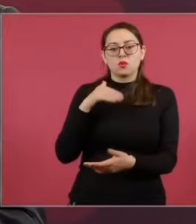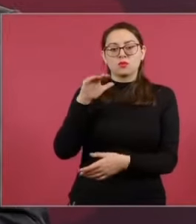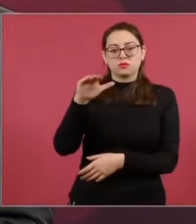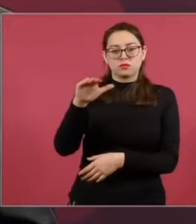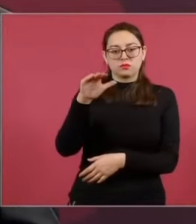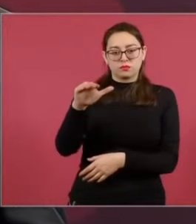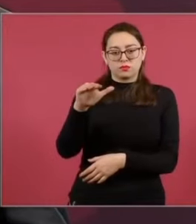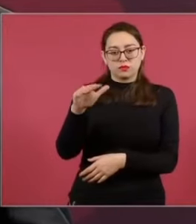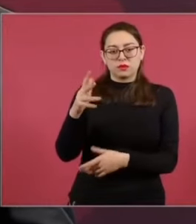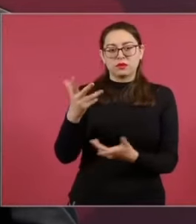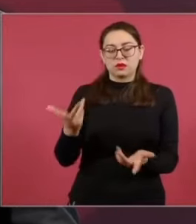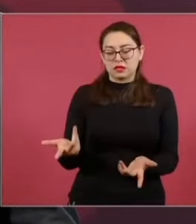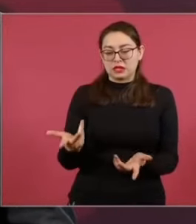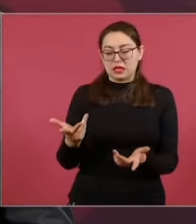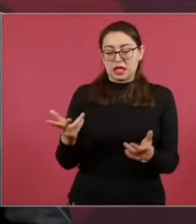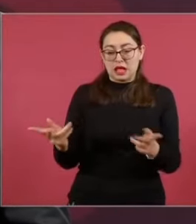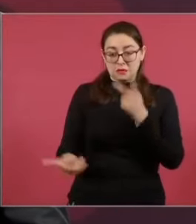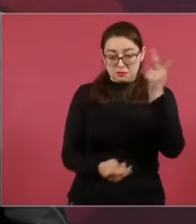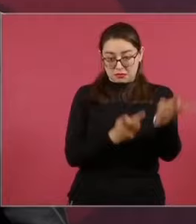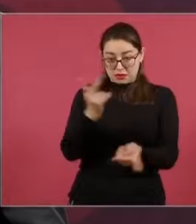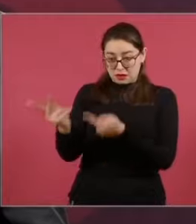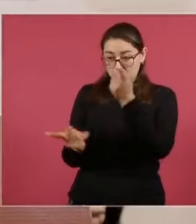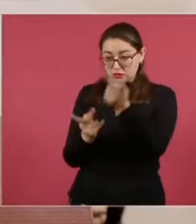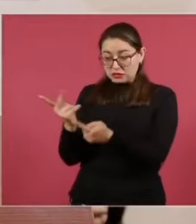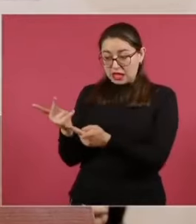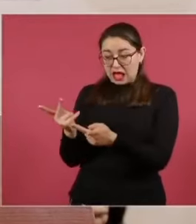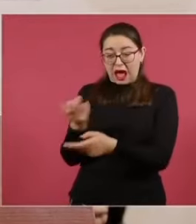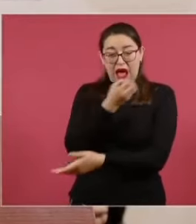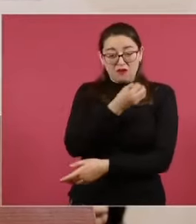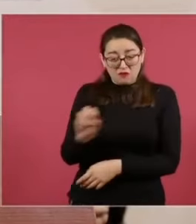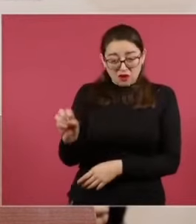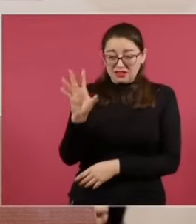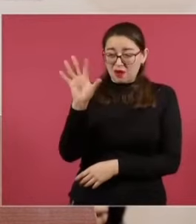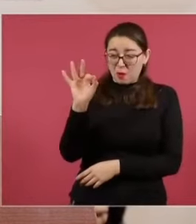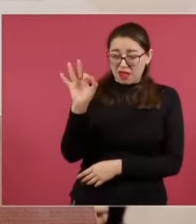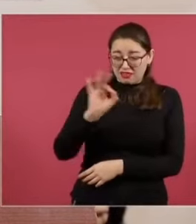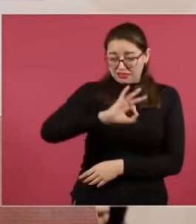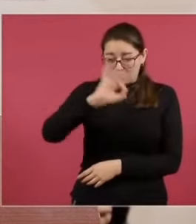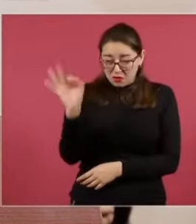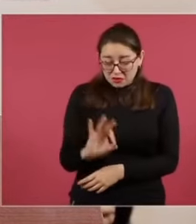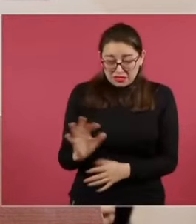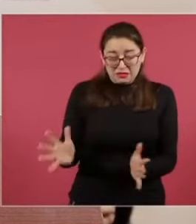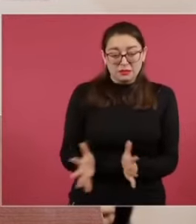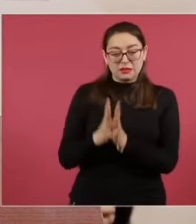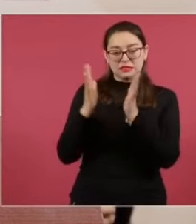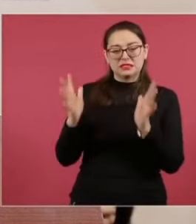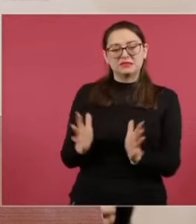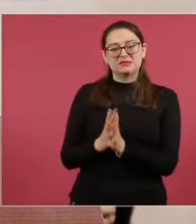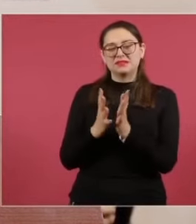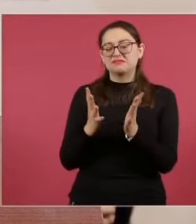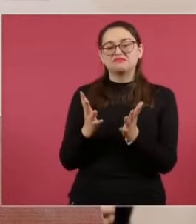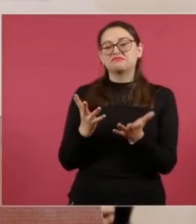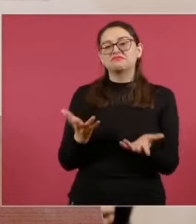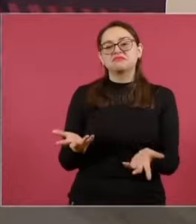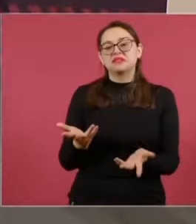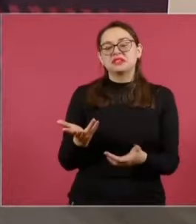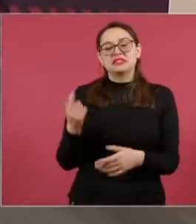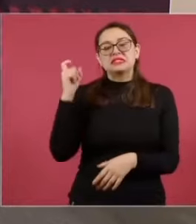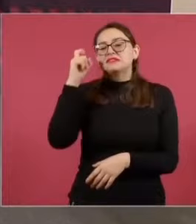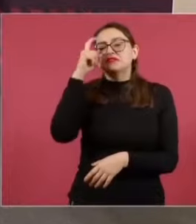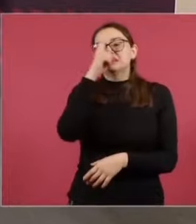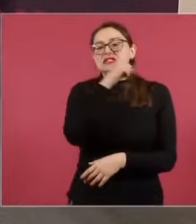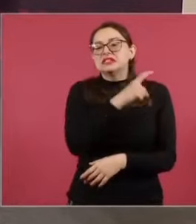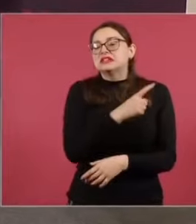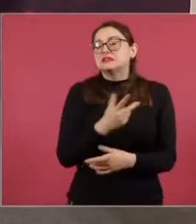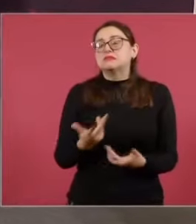número de participantes, de 40 a 30, para que la consulta sea vinculatoria, porque